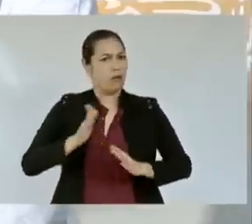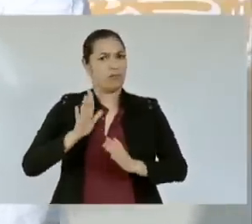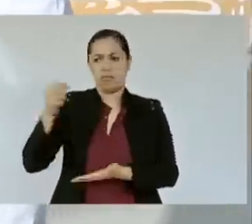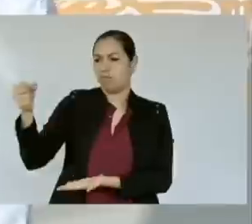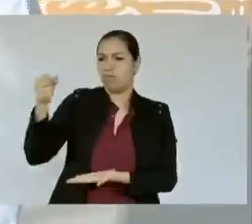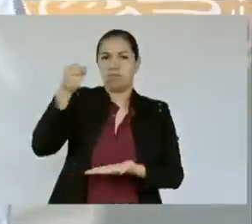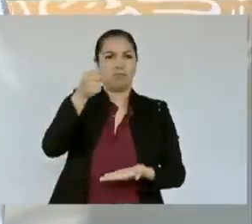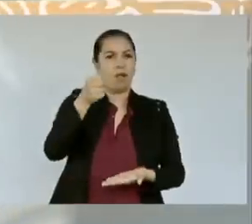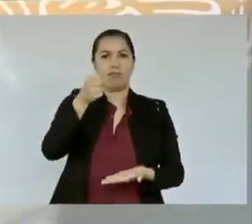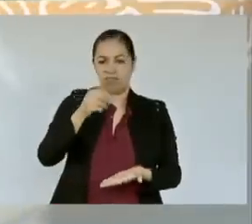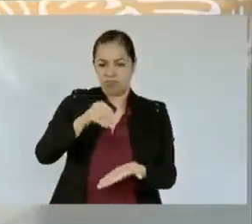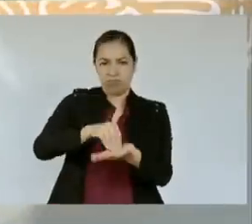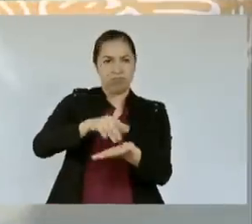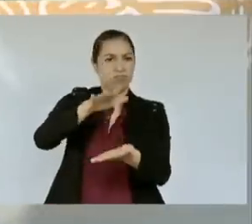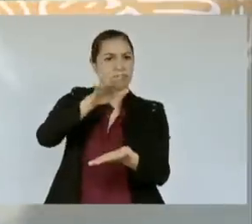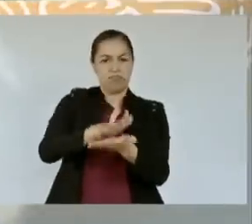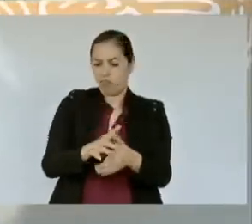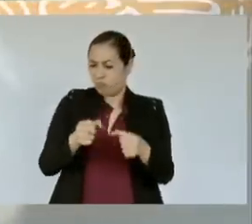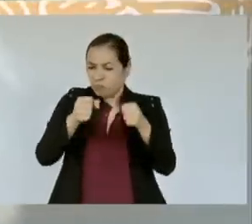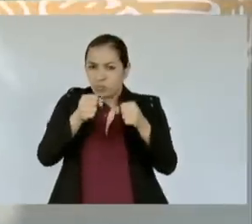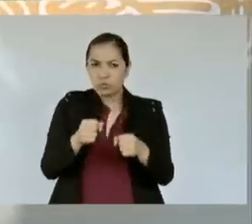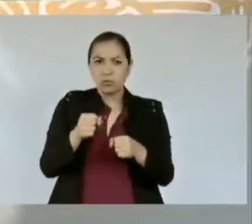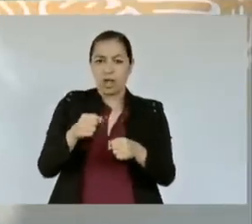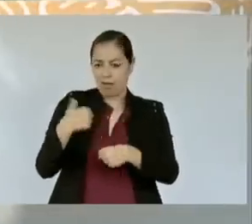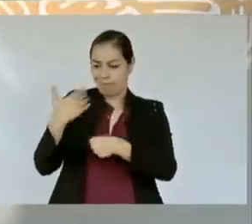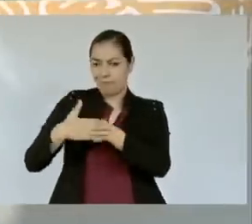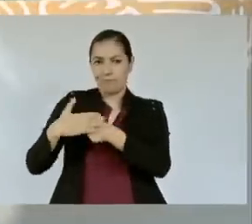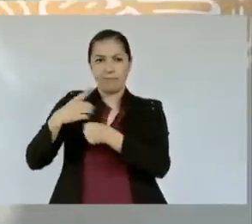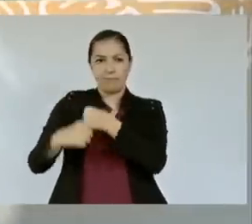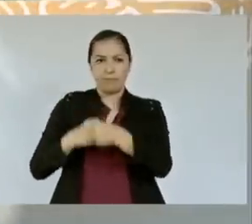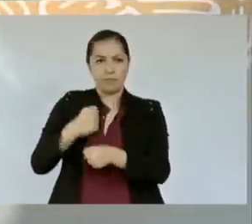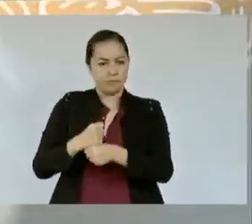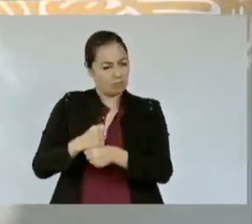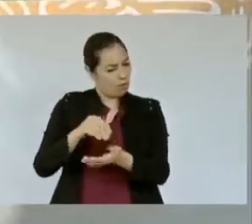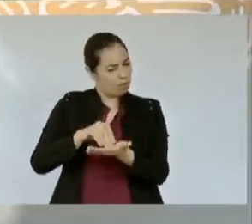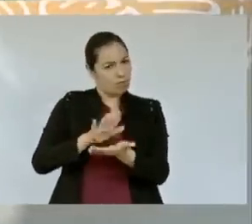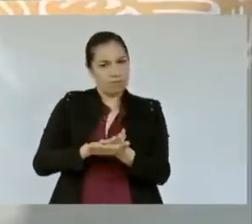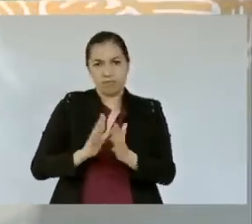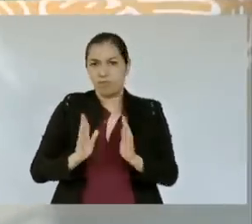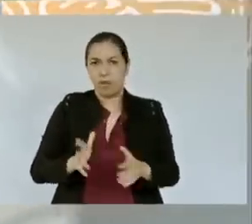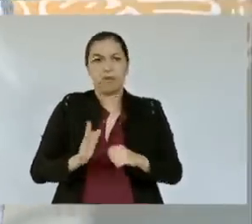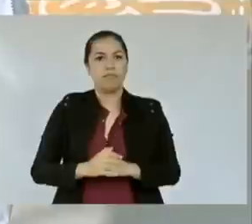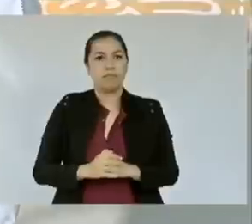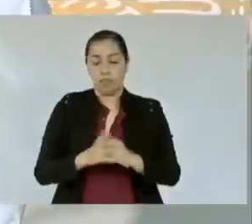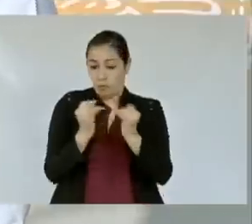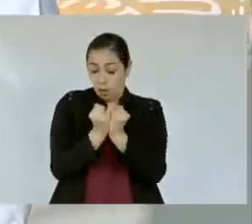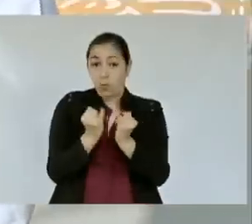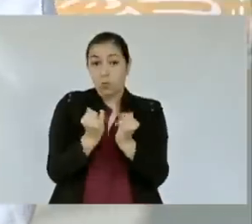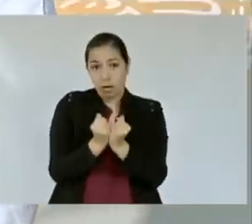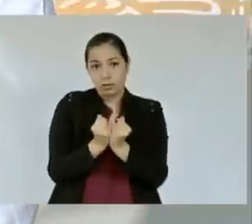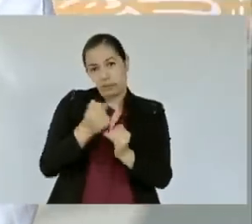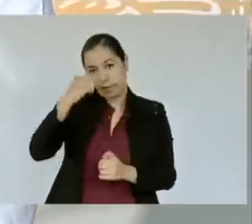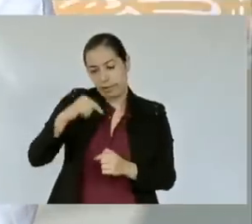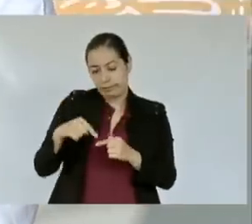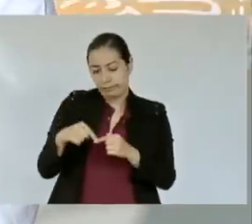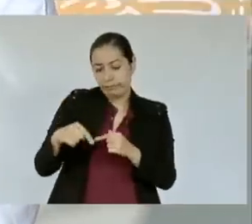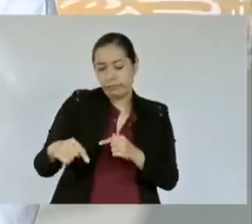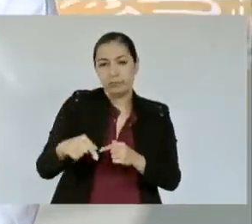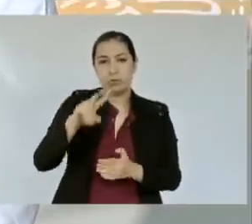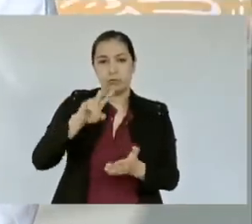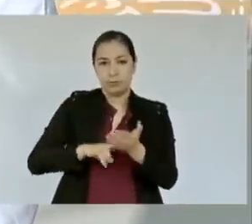asegurado para el año próximo y va a tener presupuesto para el 2022